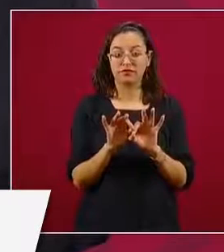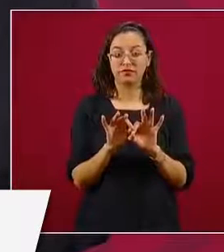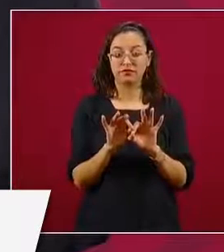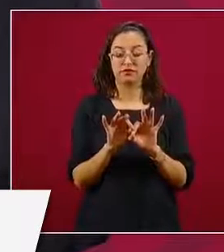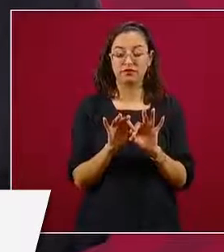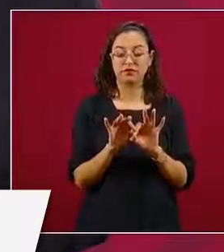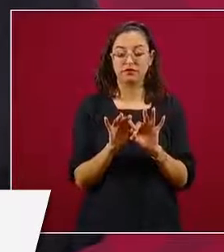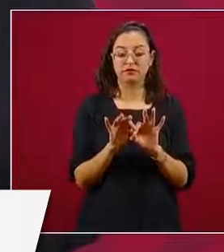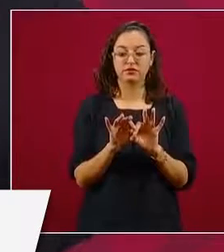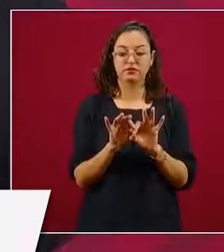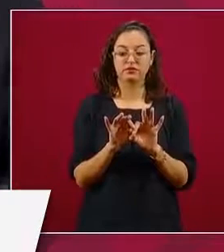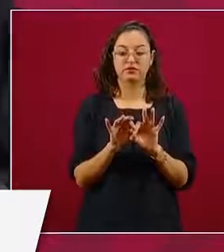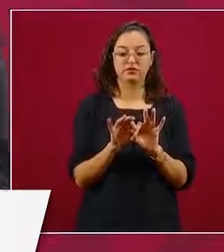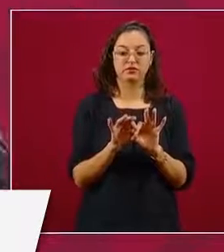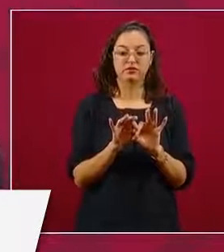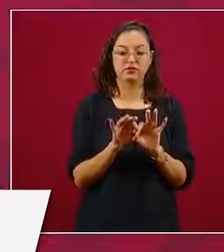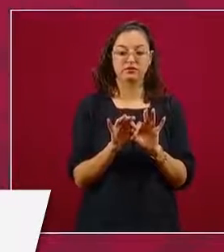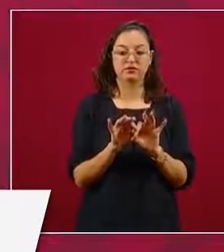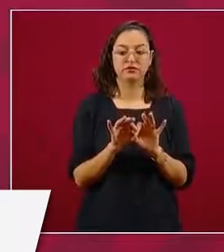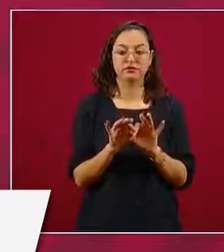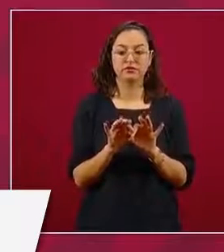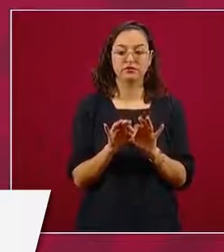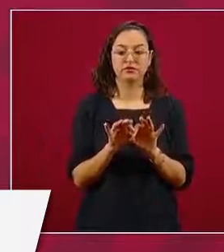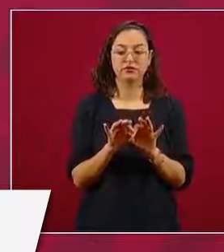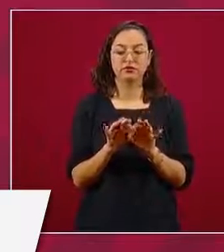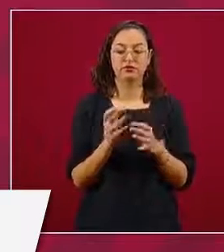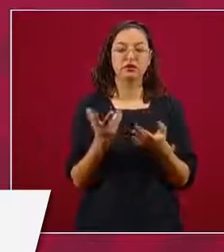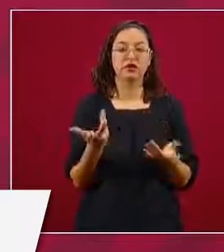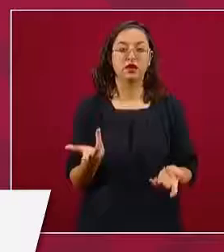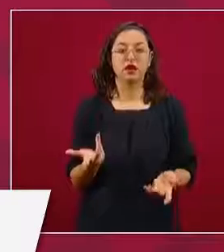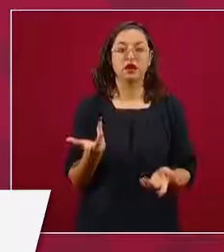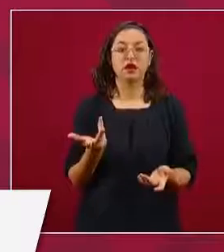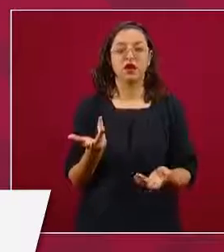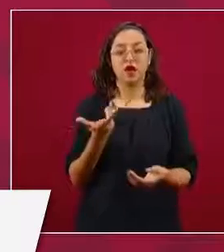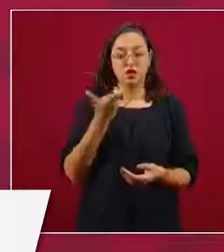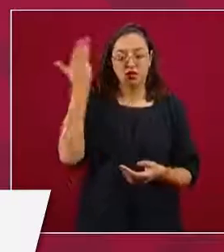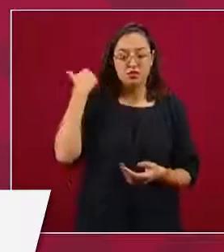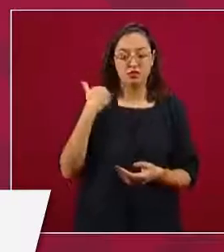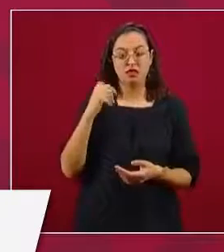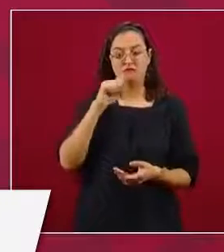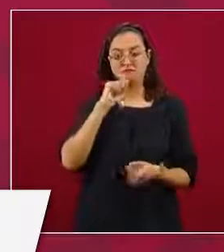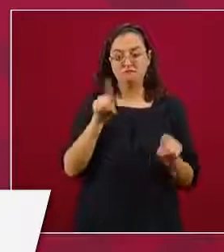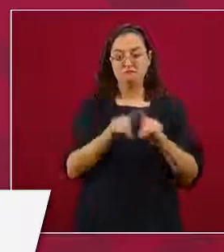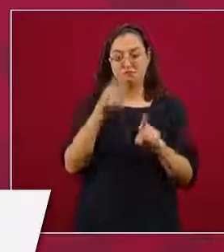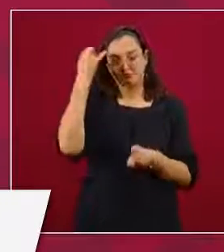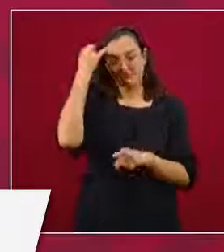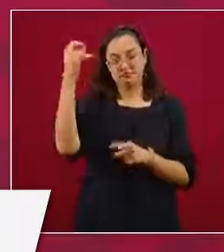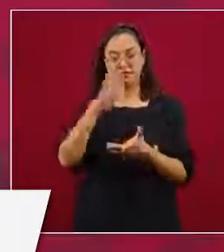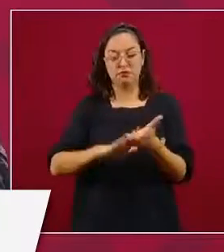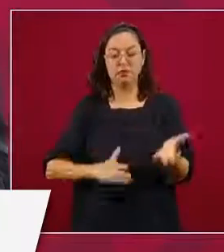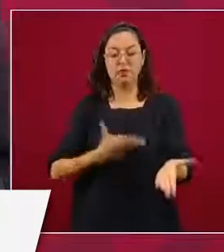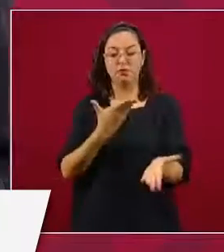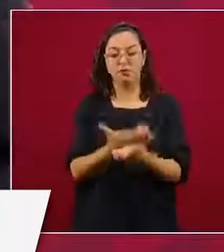también la propuesta de que el Estado